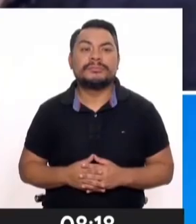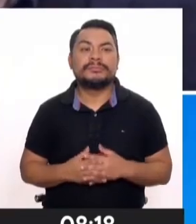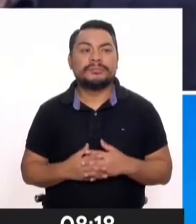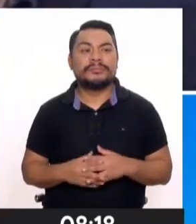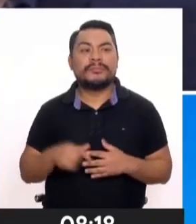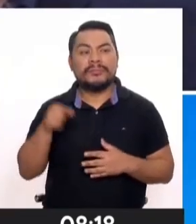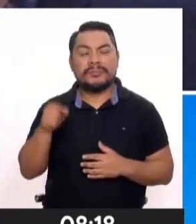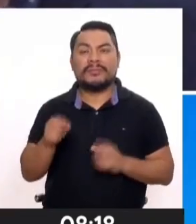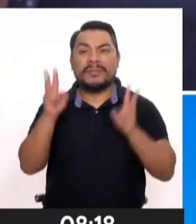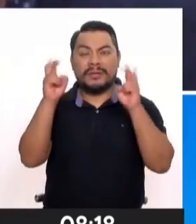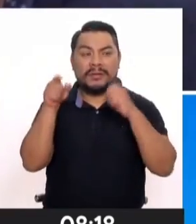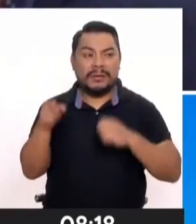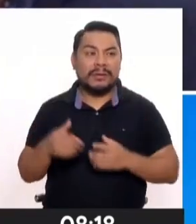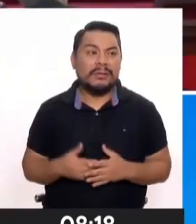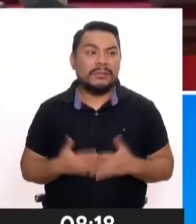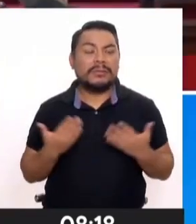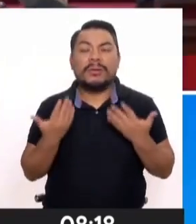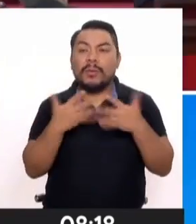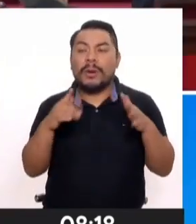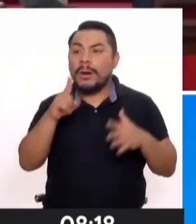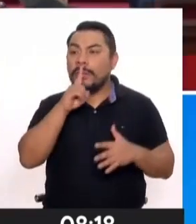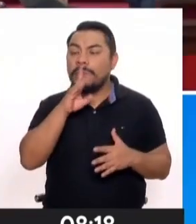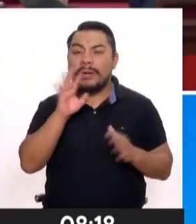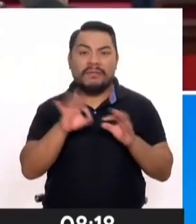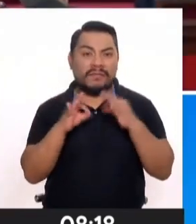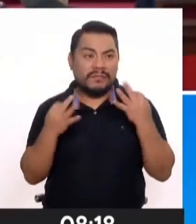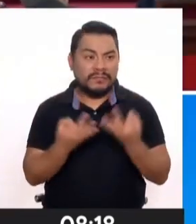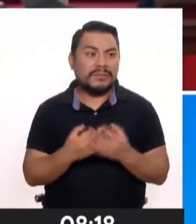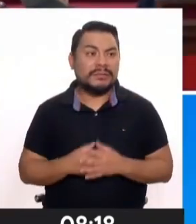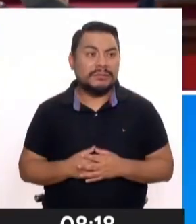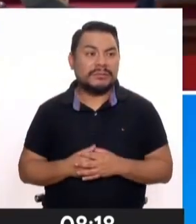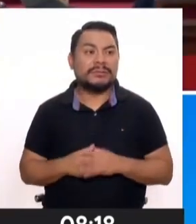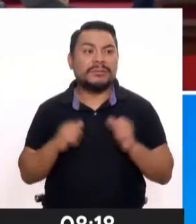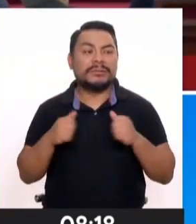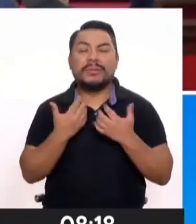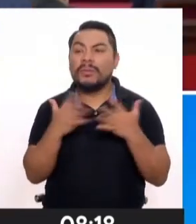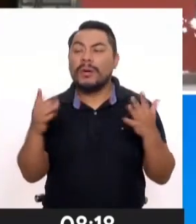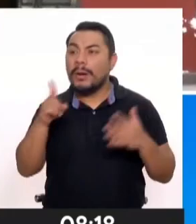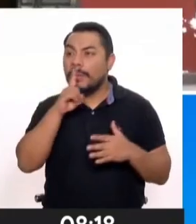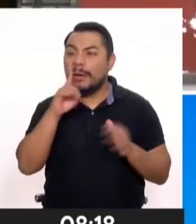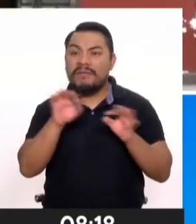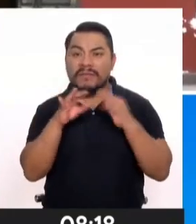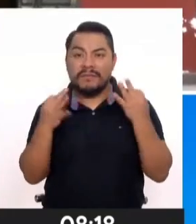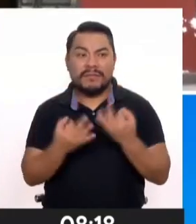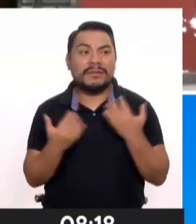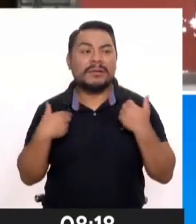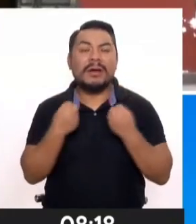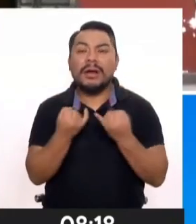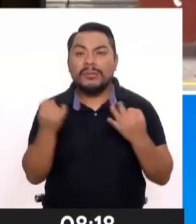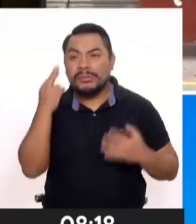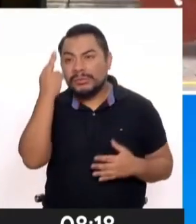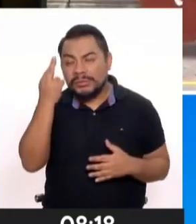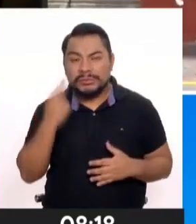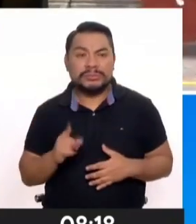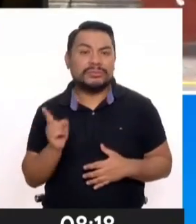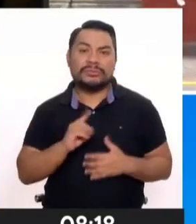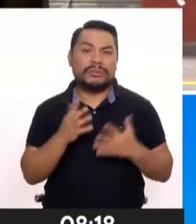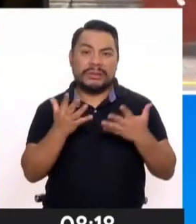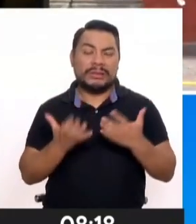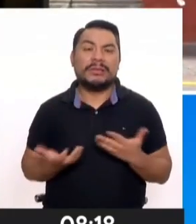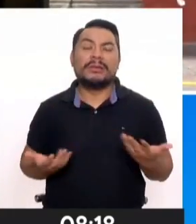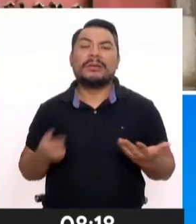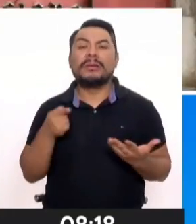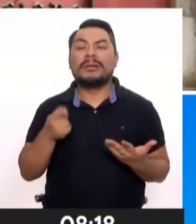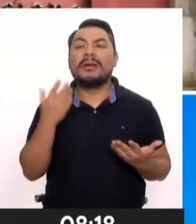asunto que no, bueno, para cualquier padre de familia, más bien. Exacto. Cualquier otro padre de familia que por alguna razón no quisiera,